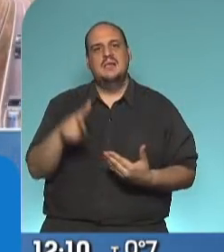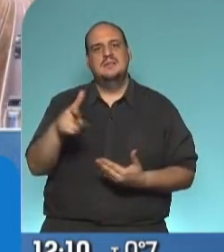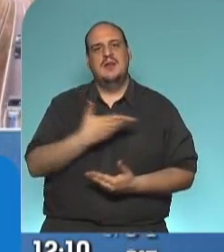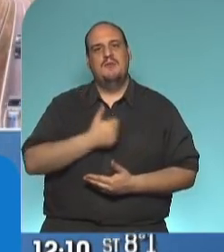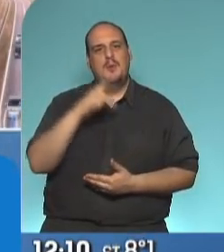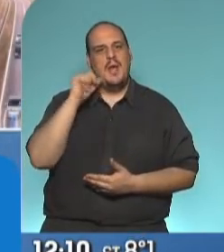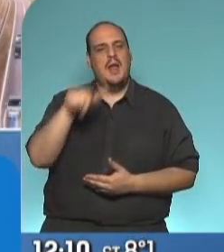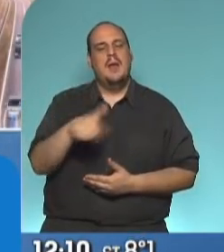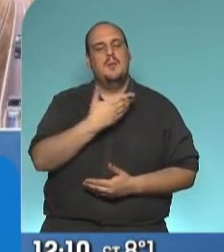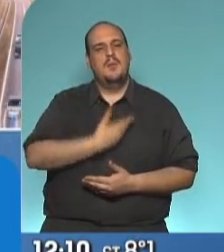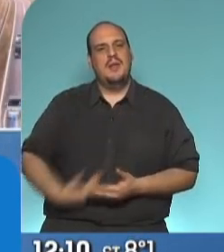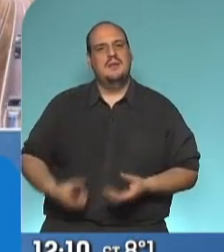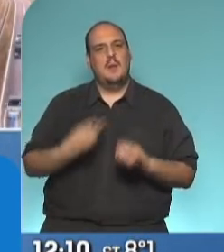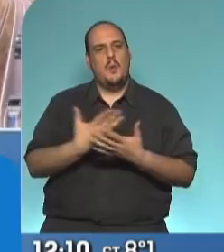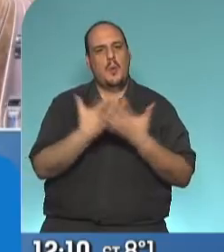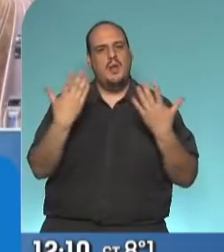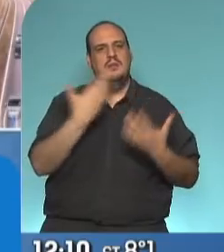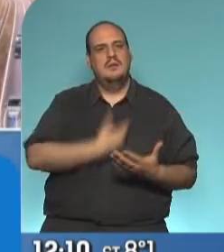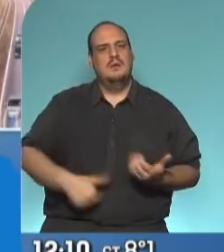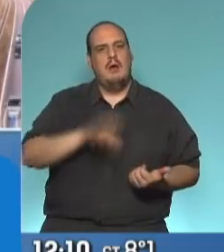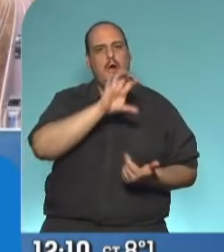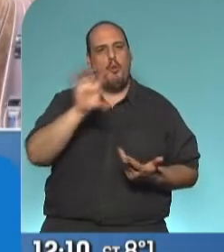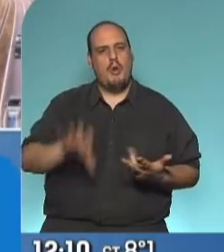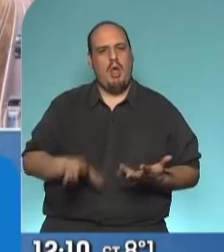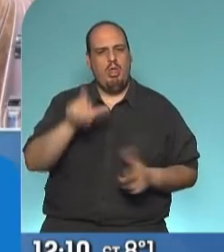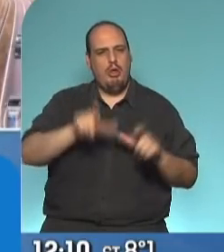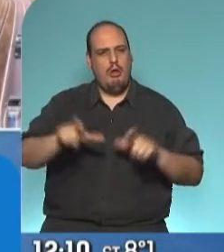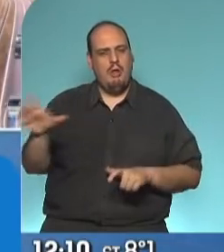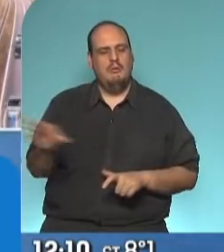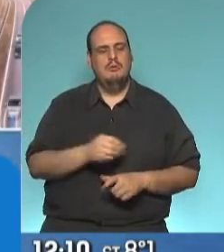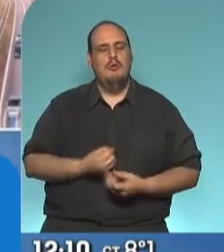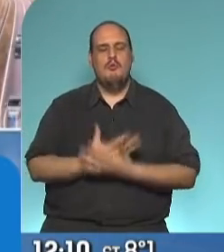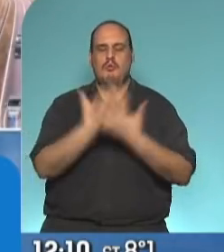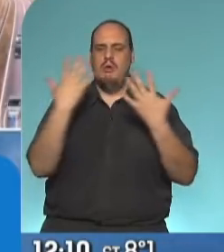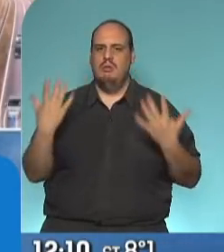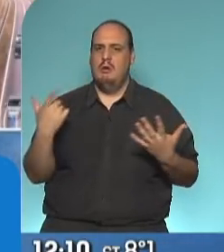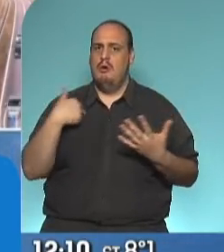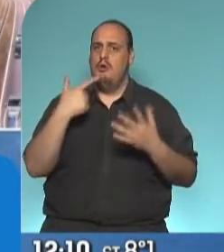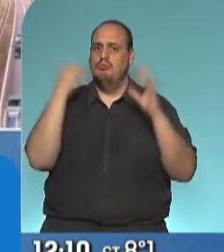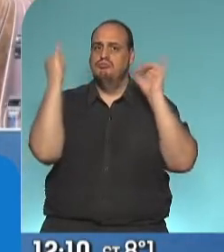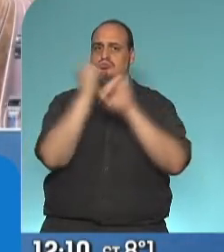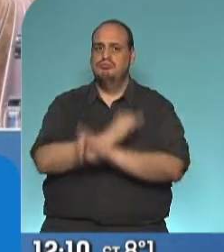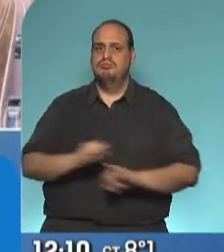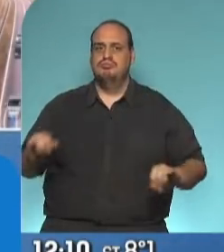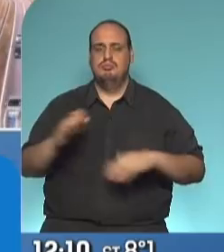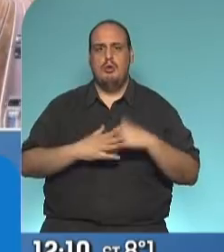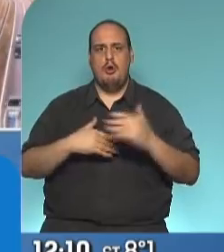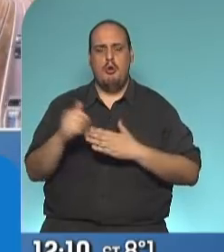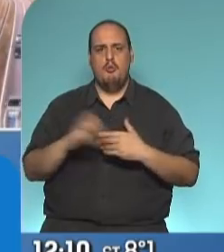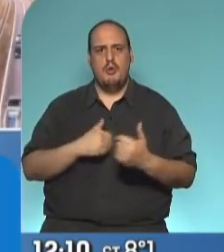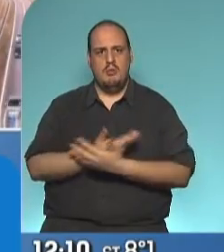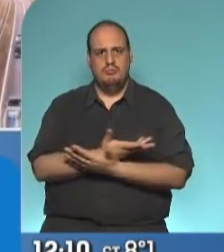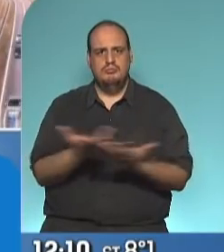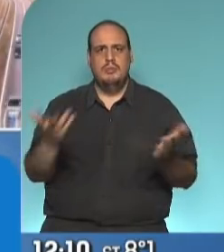Presidente, buenos días Gobernadores, buenos días a todos, a todas, estamos anunciando obras en el marco del